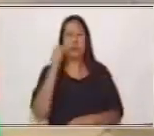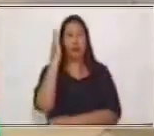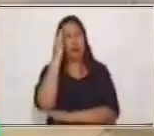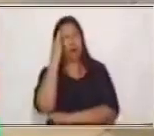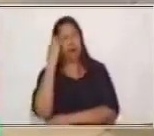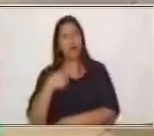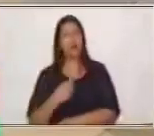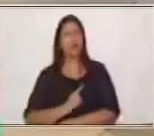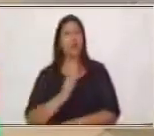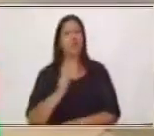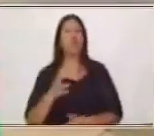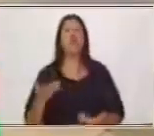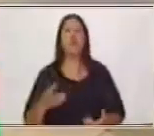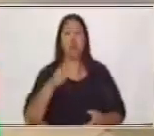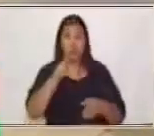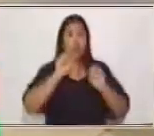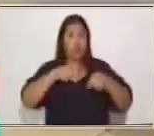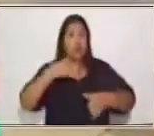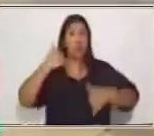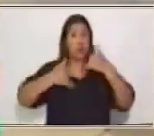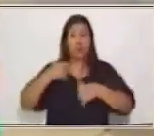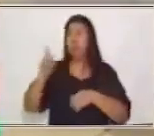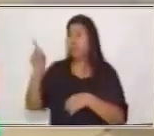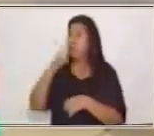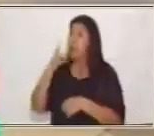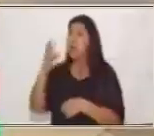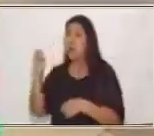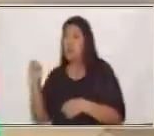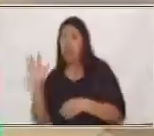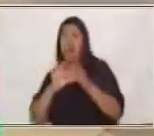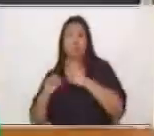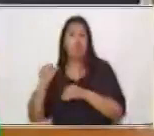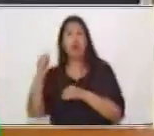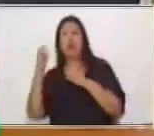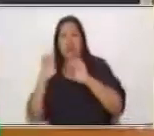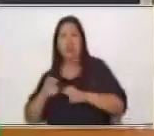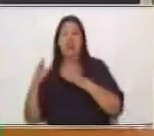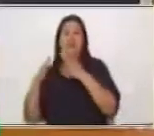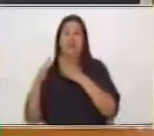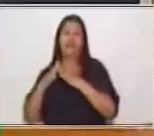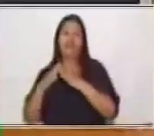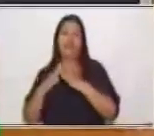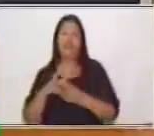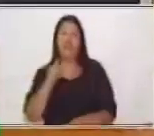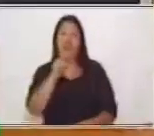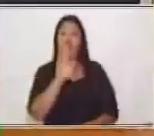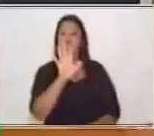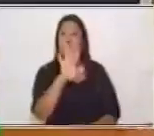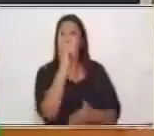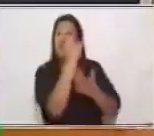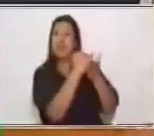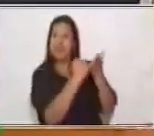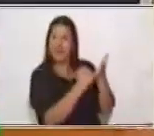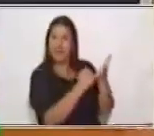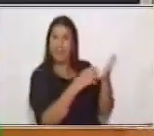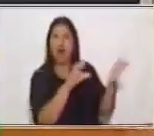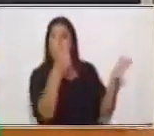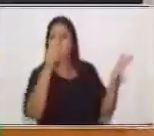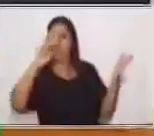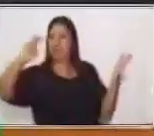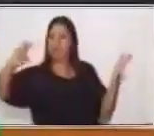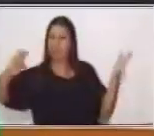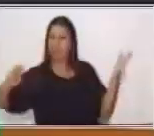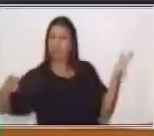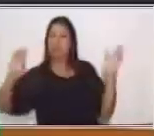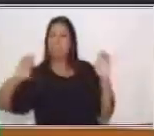puedes jugar con tus hermanos o con alguien en casa de ir dibujando. Pero los demás tienen que adivinar qué es lo que tú estás dibujando.